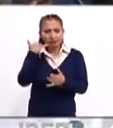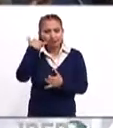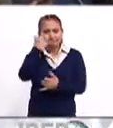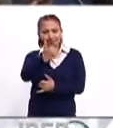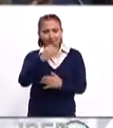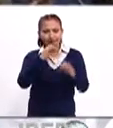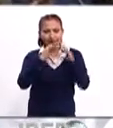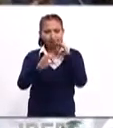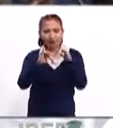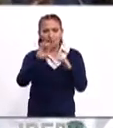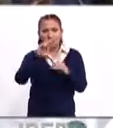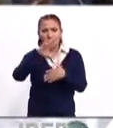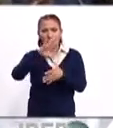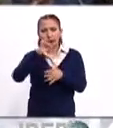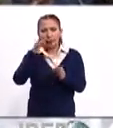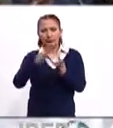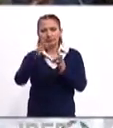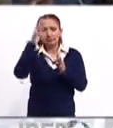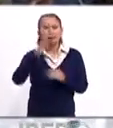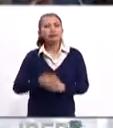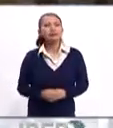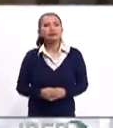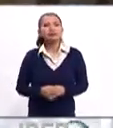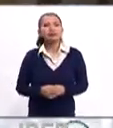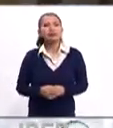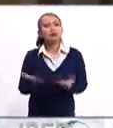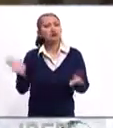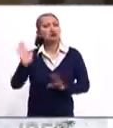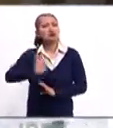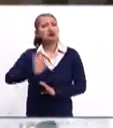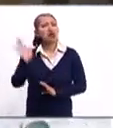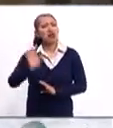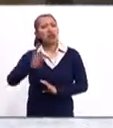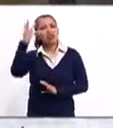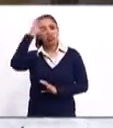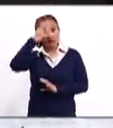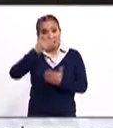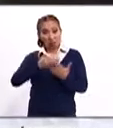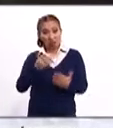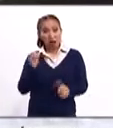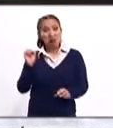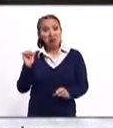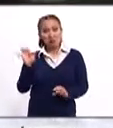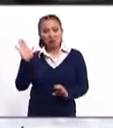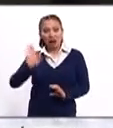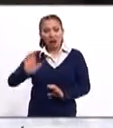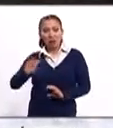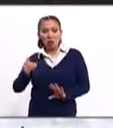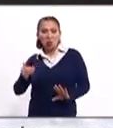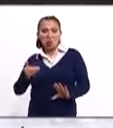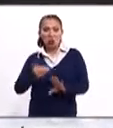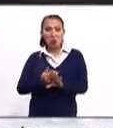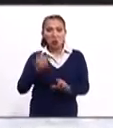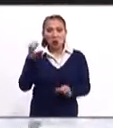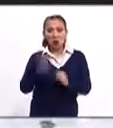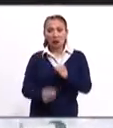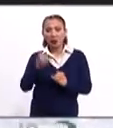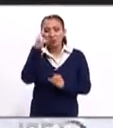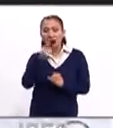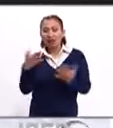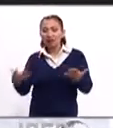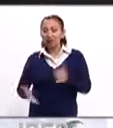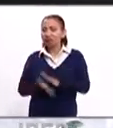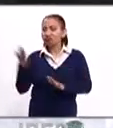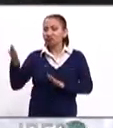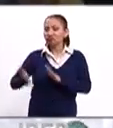tomarnos esta comunicación para Iberoamérica al Día. Y bueno, pues parece que Trump ahora sí da su golpe final para poder llevar a